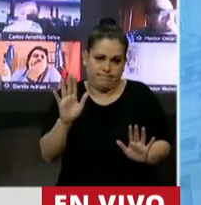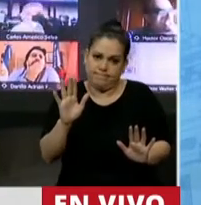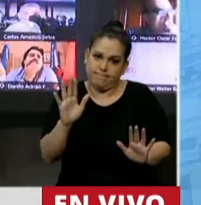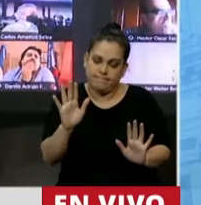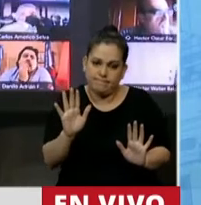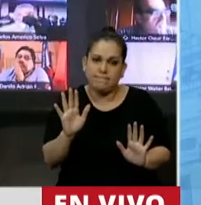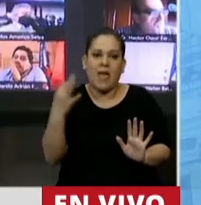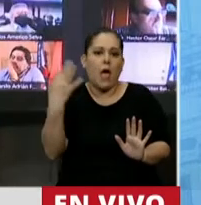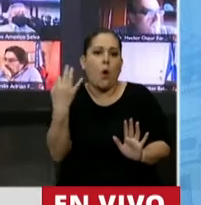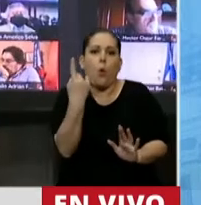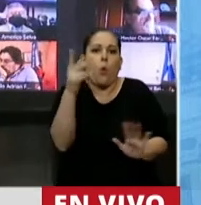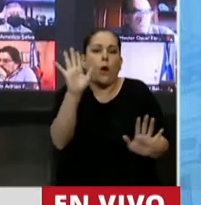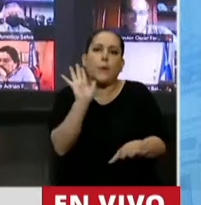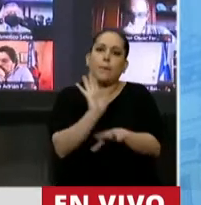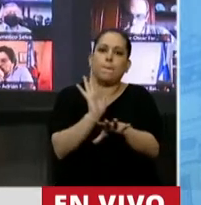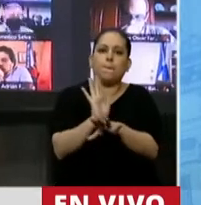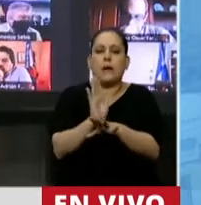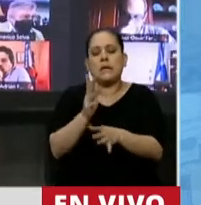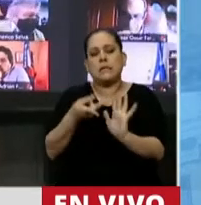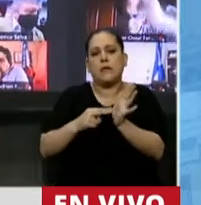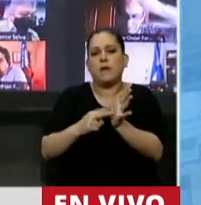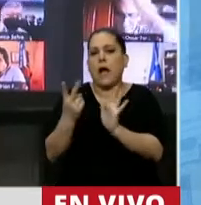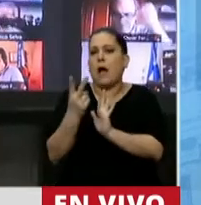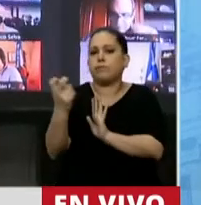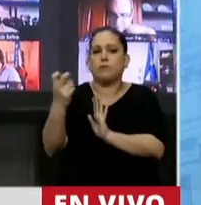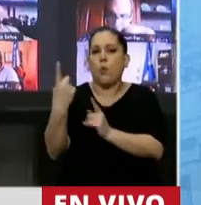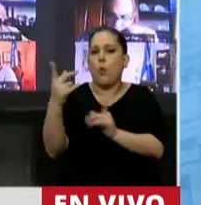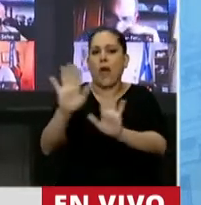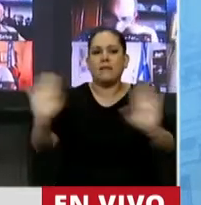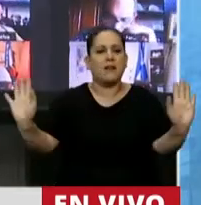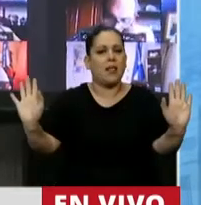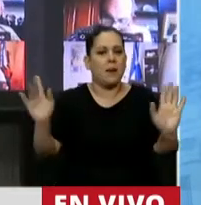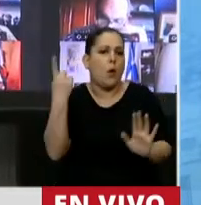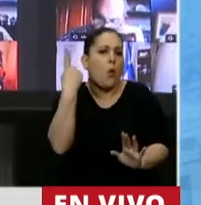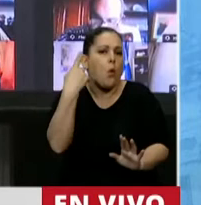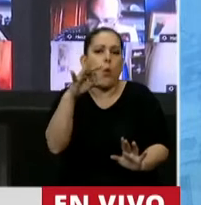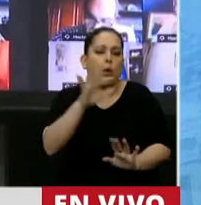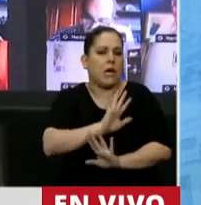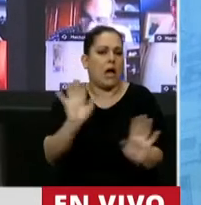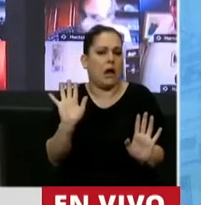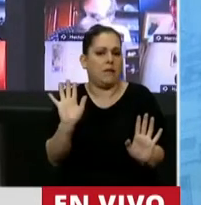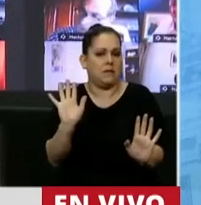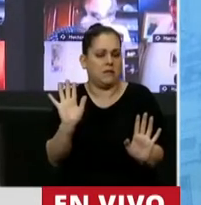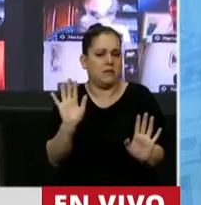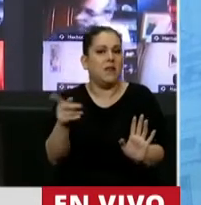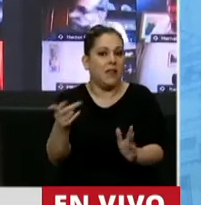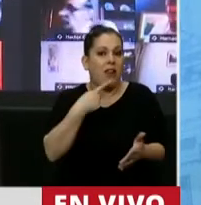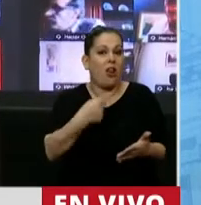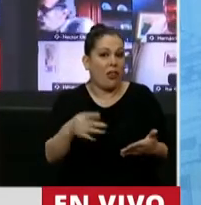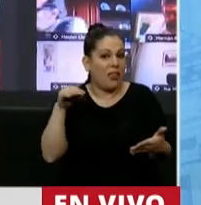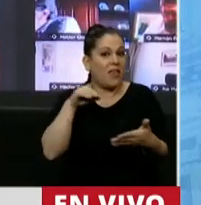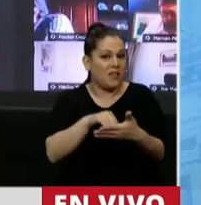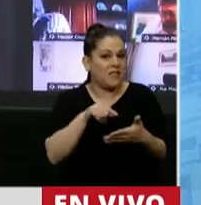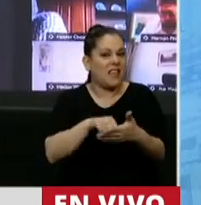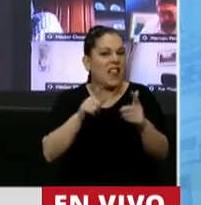extraordinario es lo que garantiza que no va a ser confiscatorio, porque es por única vez. Es por única vez. Y lo dice expresamente